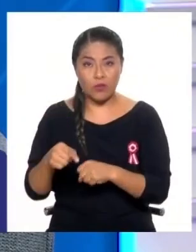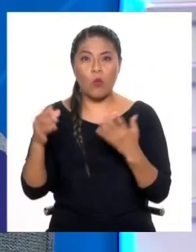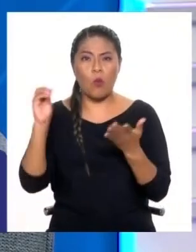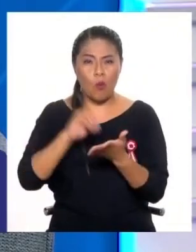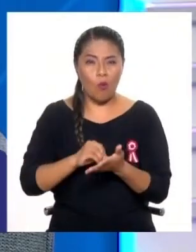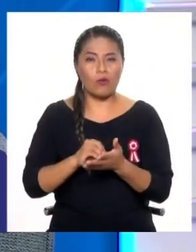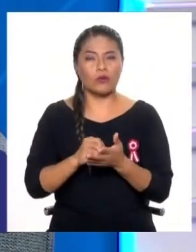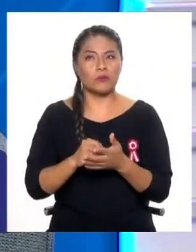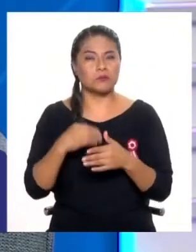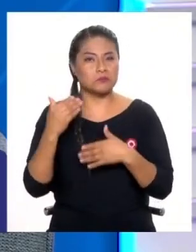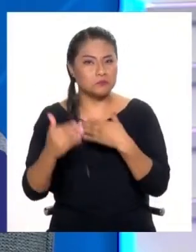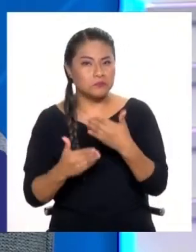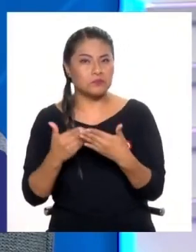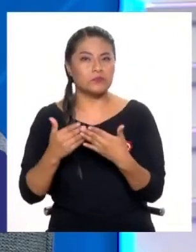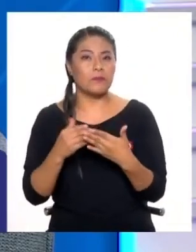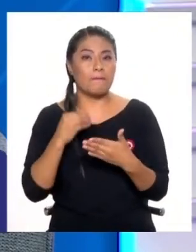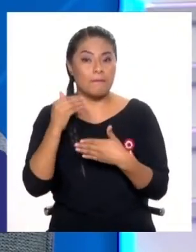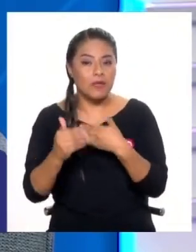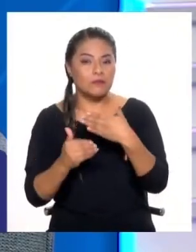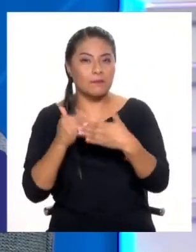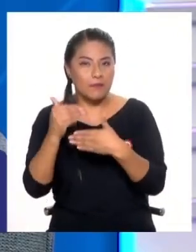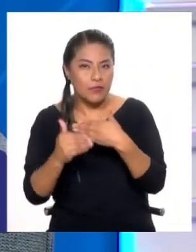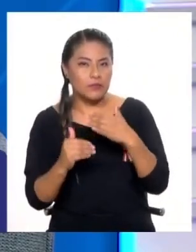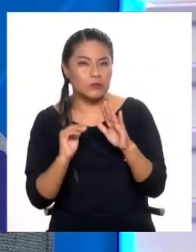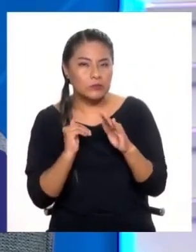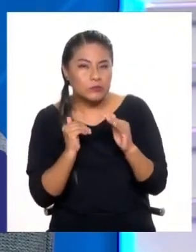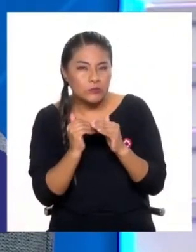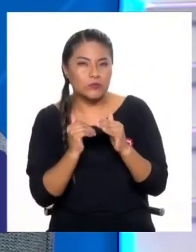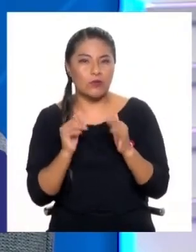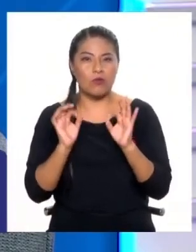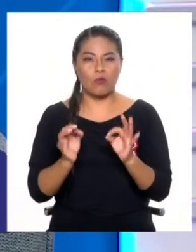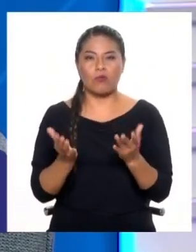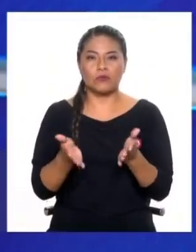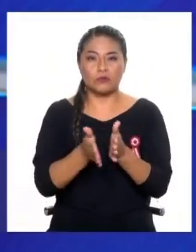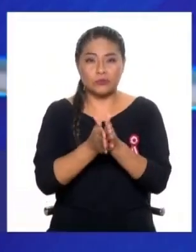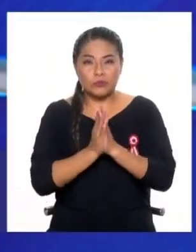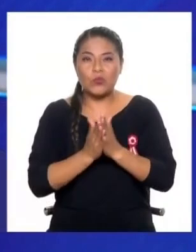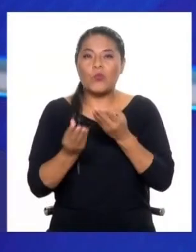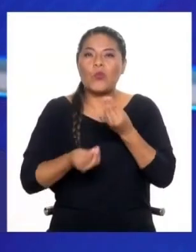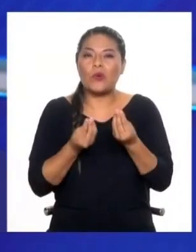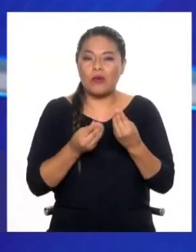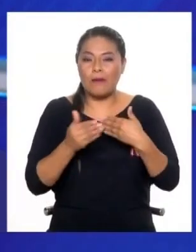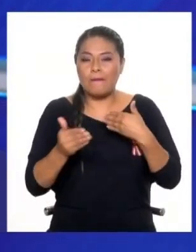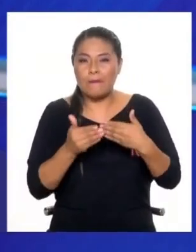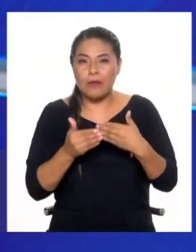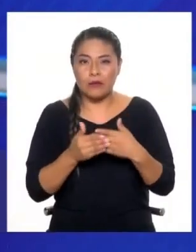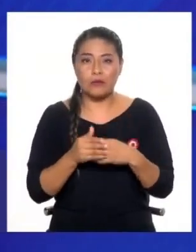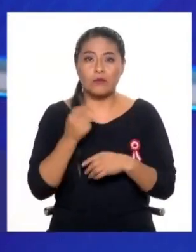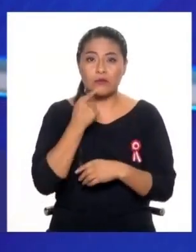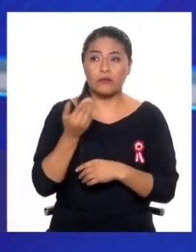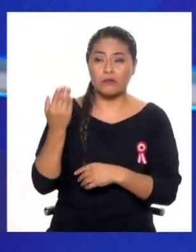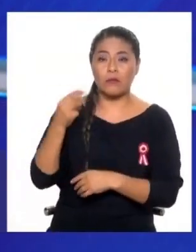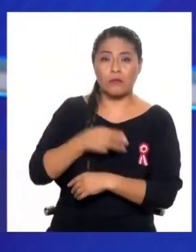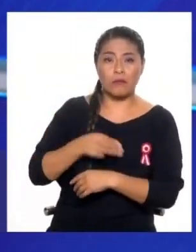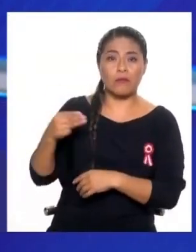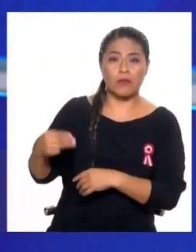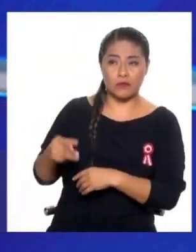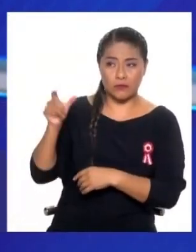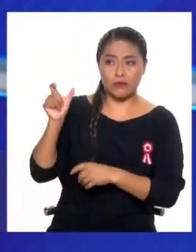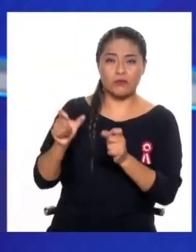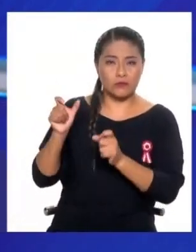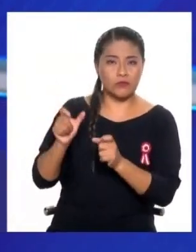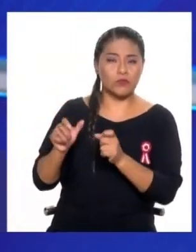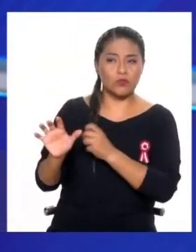a concluir. ¿Se podría hacer un poquito más que mitigar o es demasiado pedir? Bueno, yo escuché al ministro de Defensa